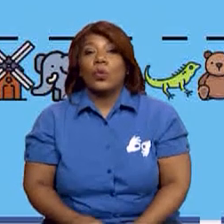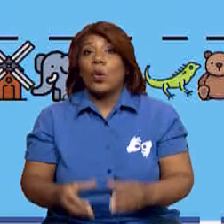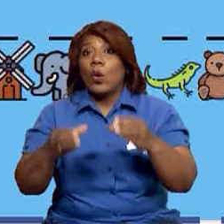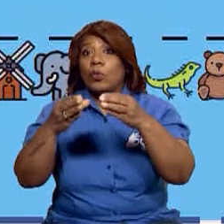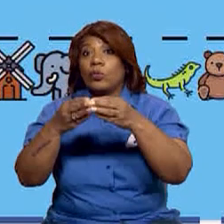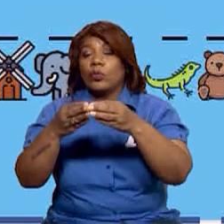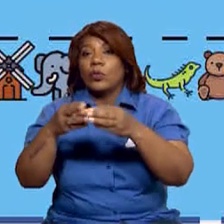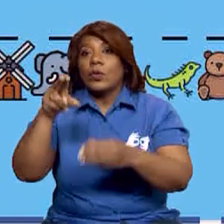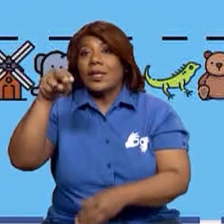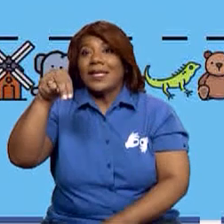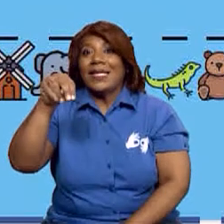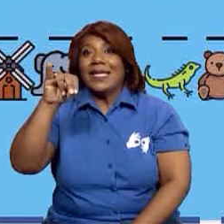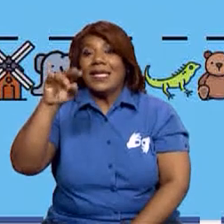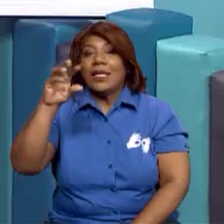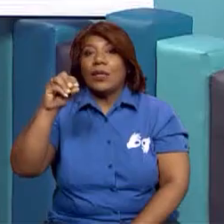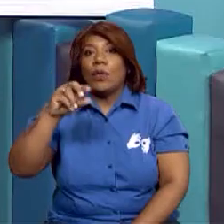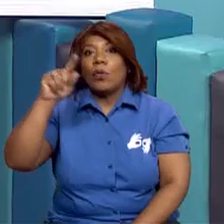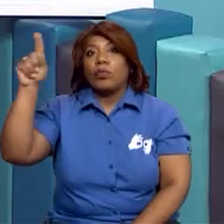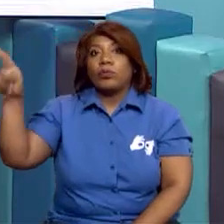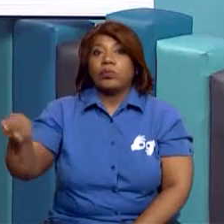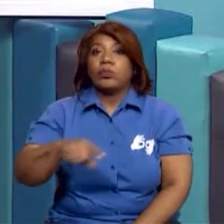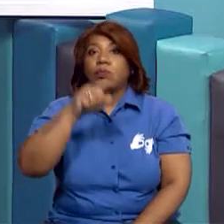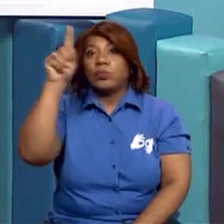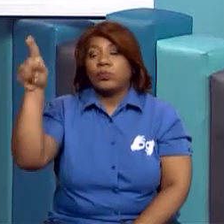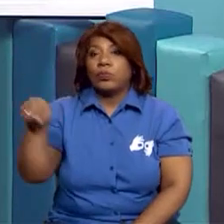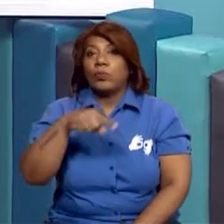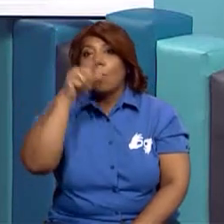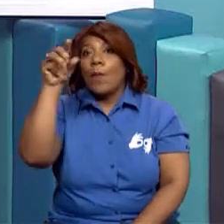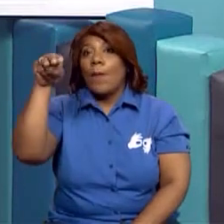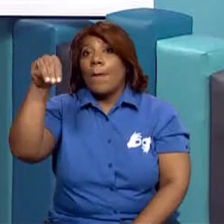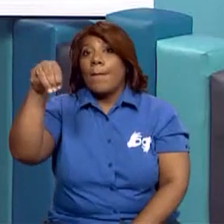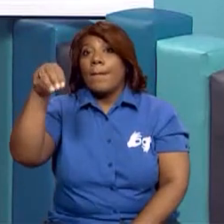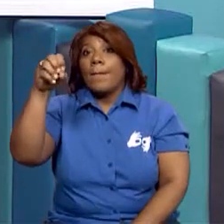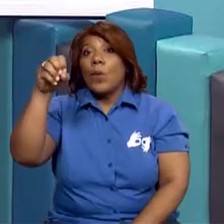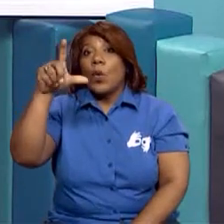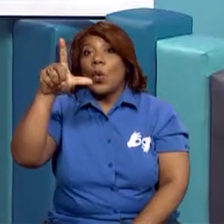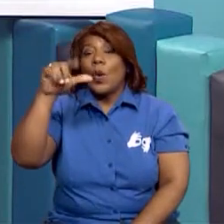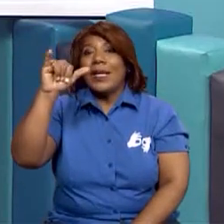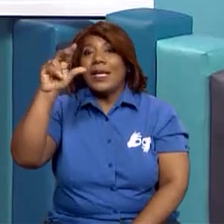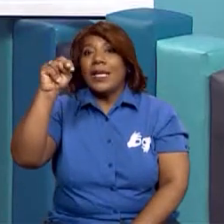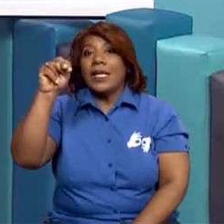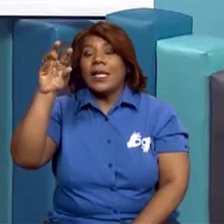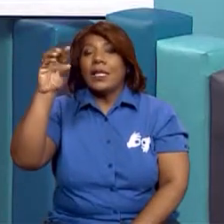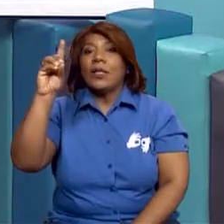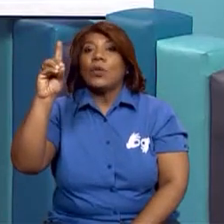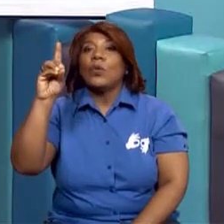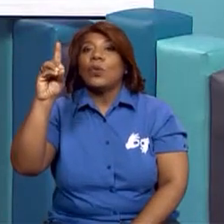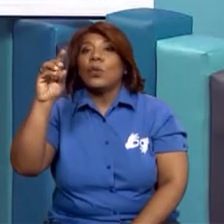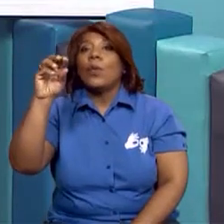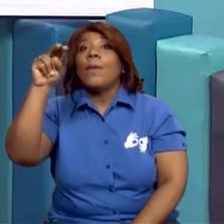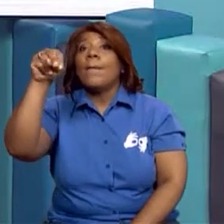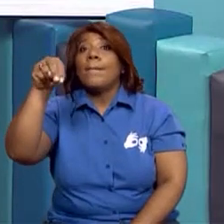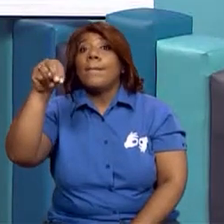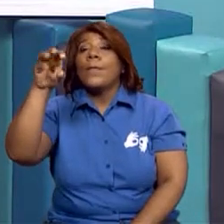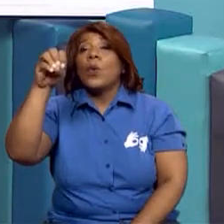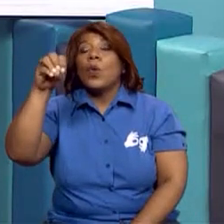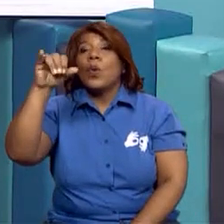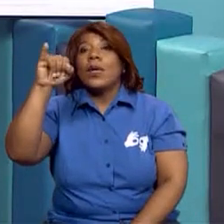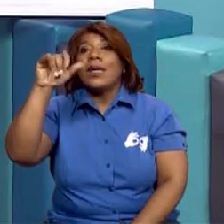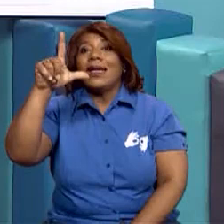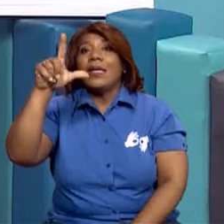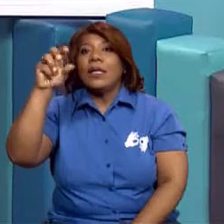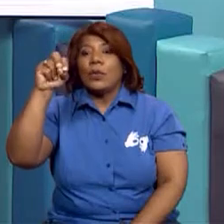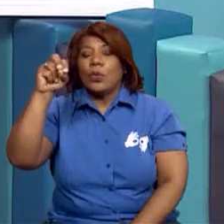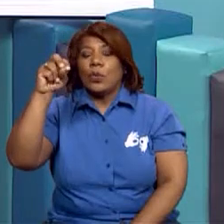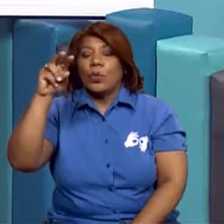molino, elefante, el dedo, iguana, oso, esa sería la pipa. Y ya en las